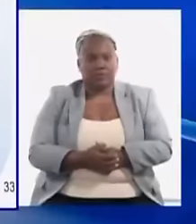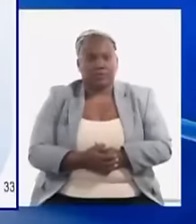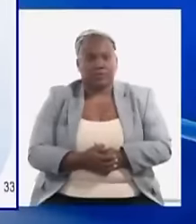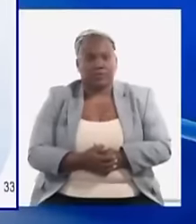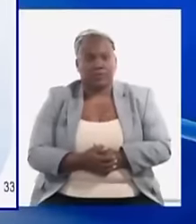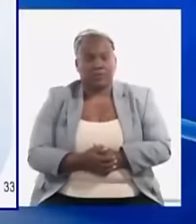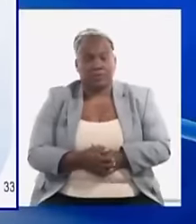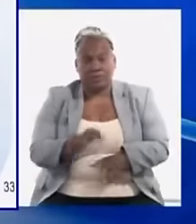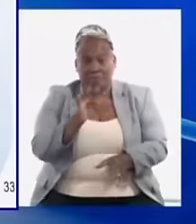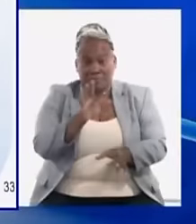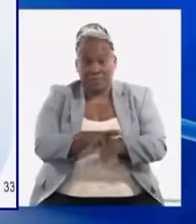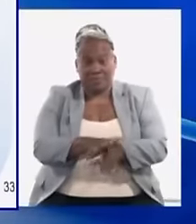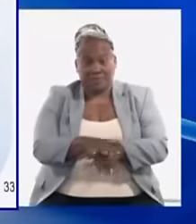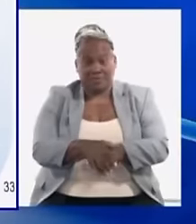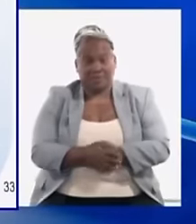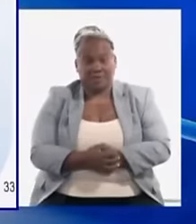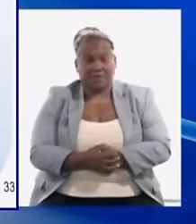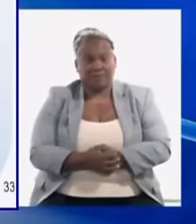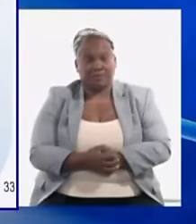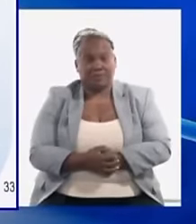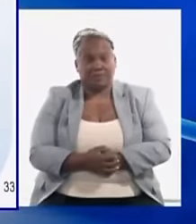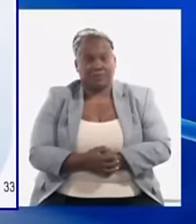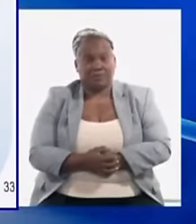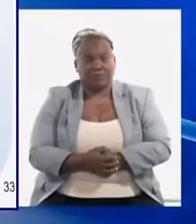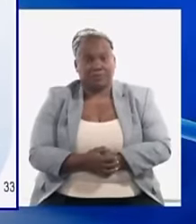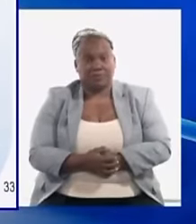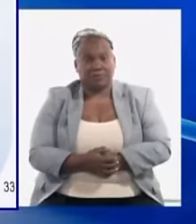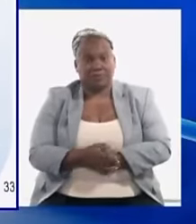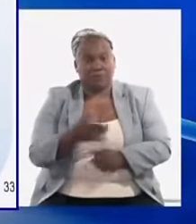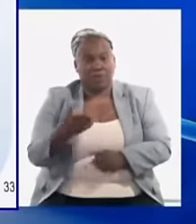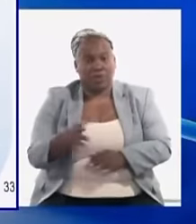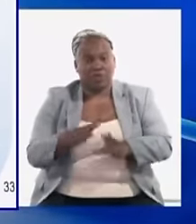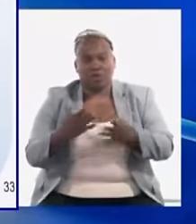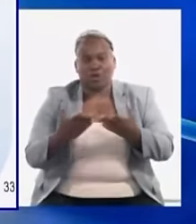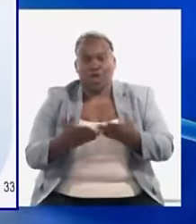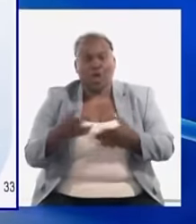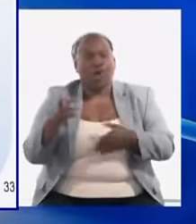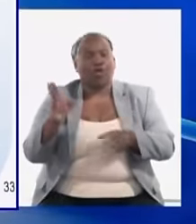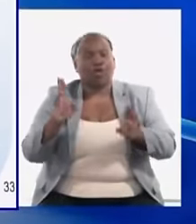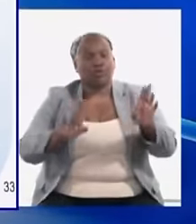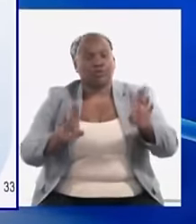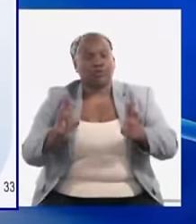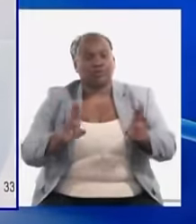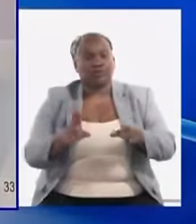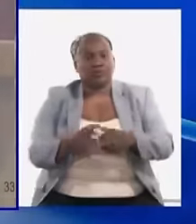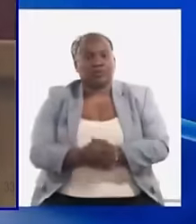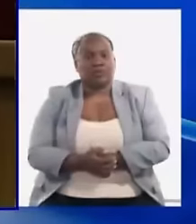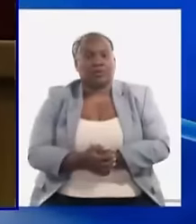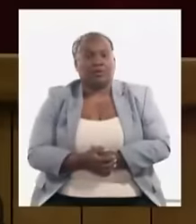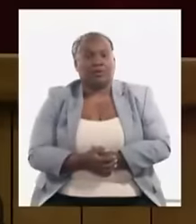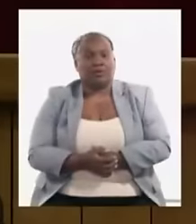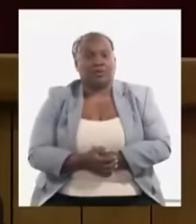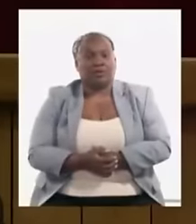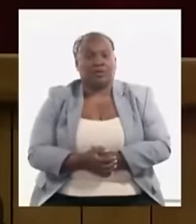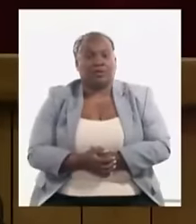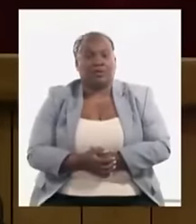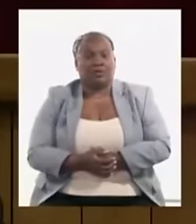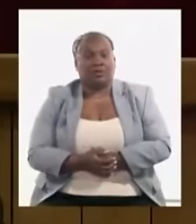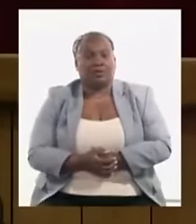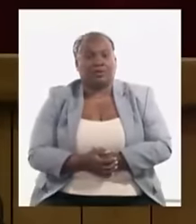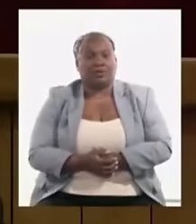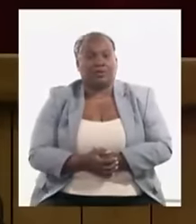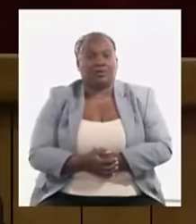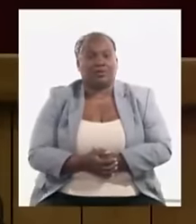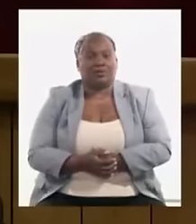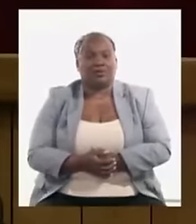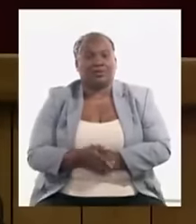empezando por todos coincidir en que es increíble un país como el nuestro que tiene